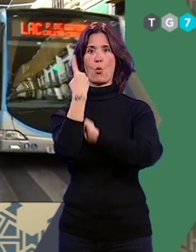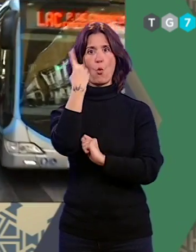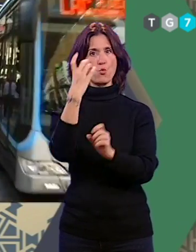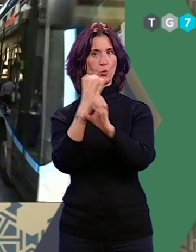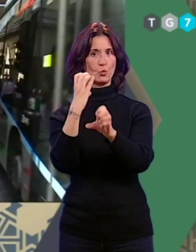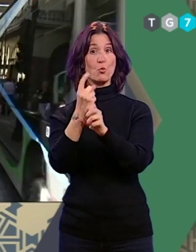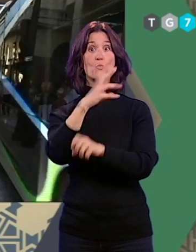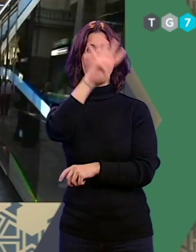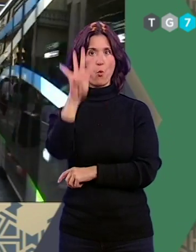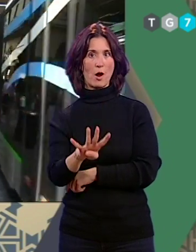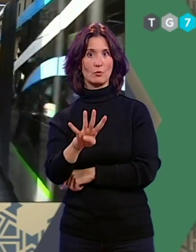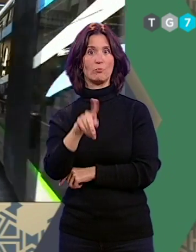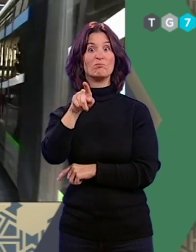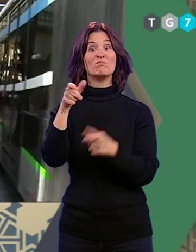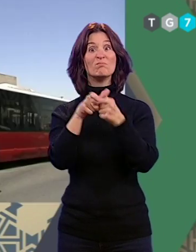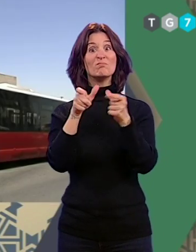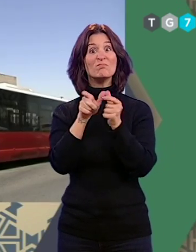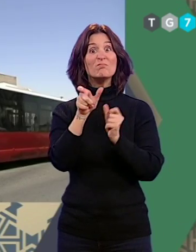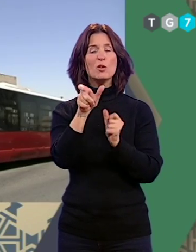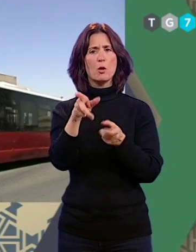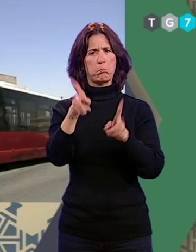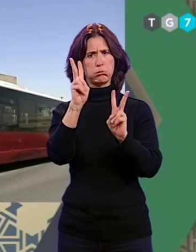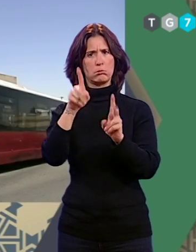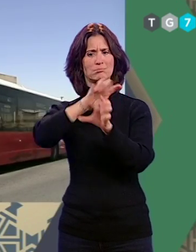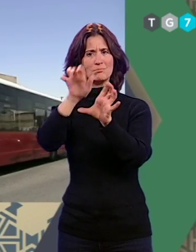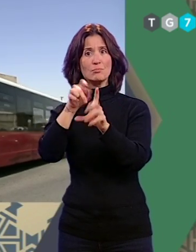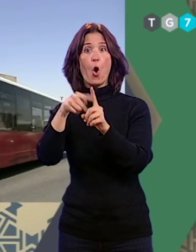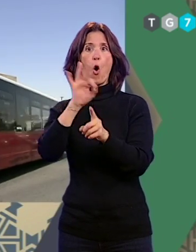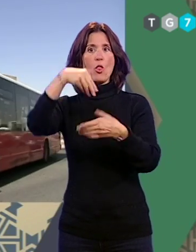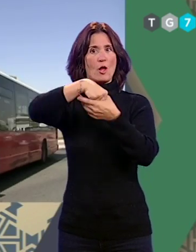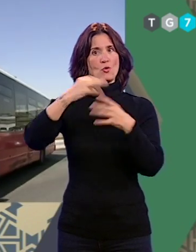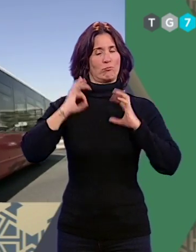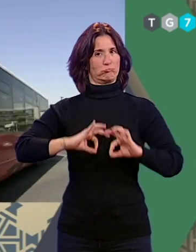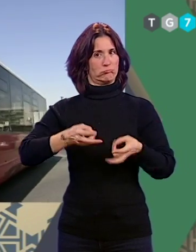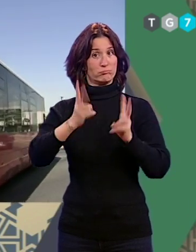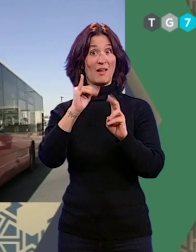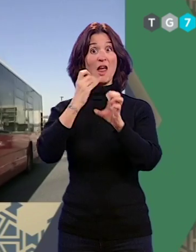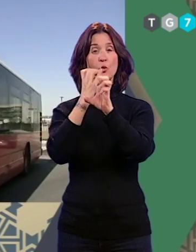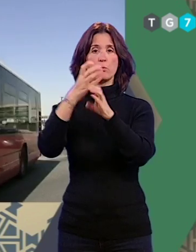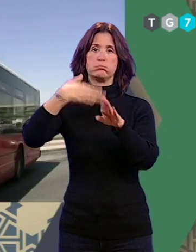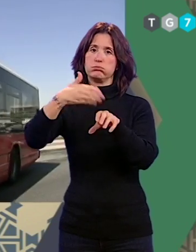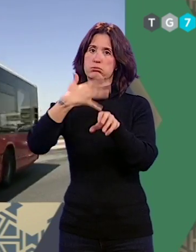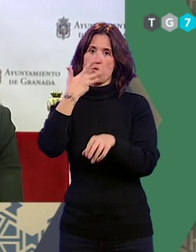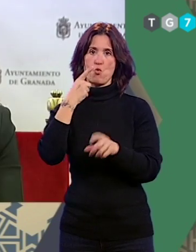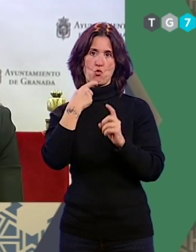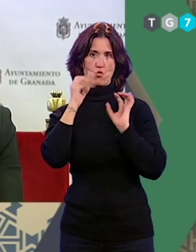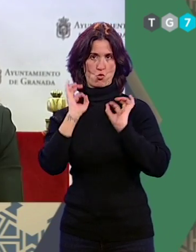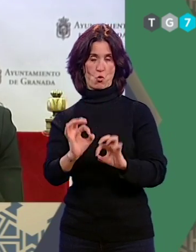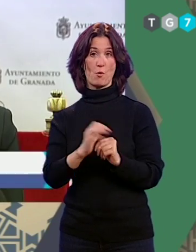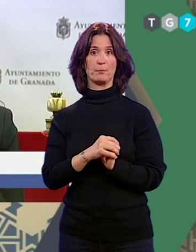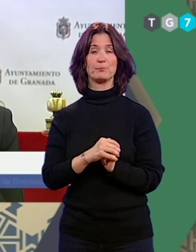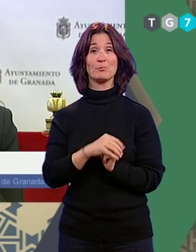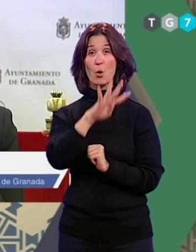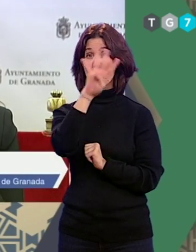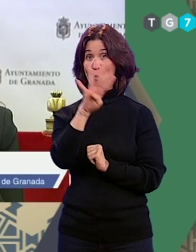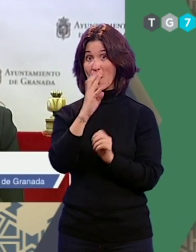la 4. Se podrá validar el billete fuera del autobús o a través del conductor y los vehículos se pintarán de rojo. 4 que conecta